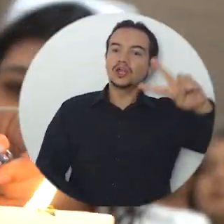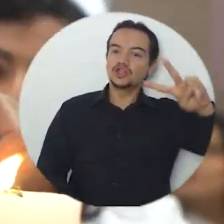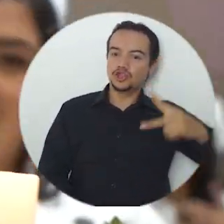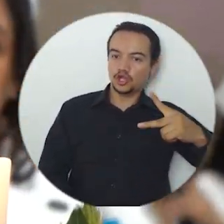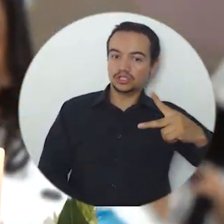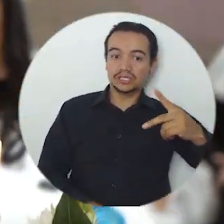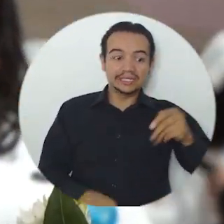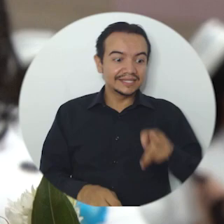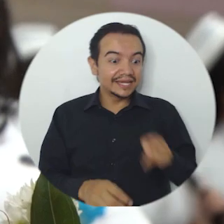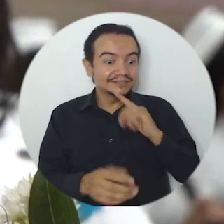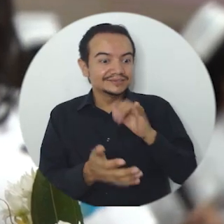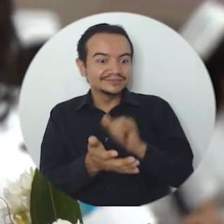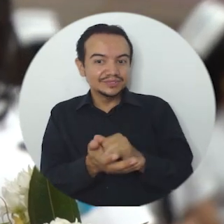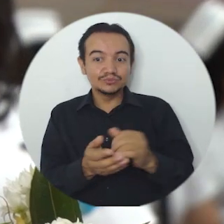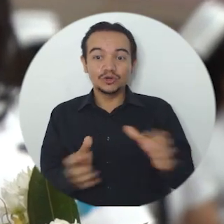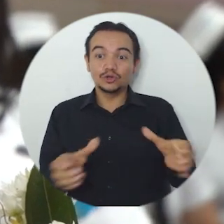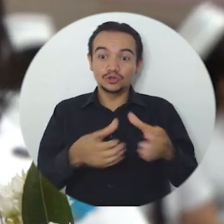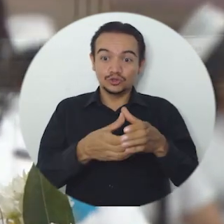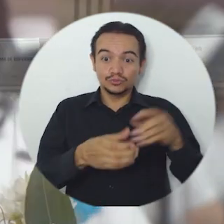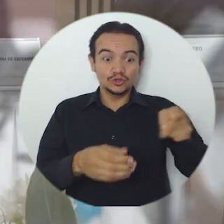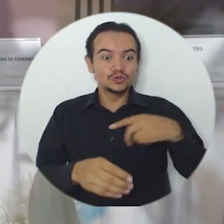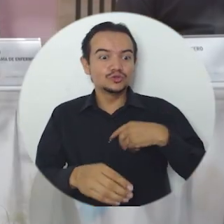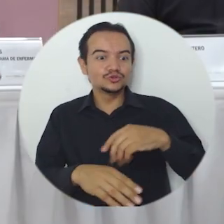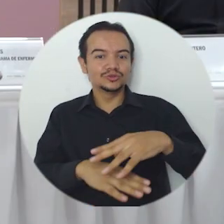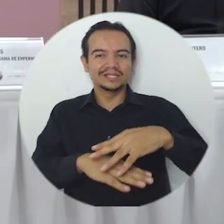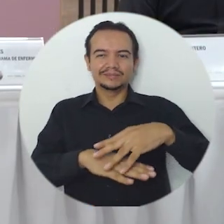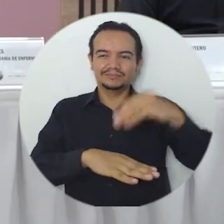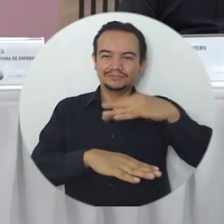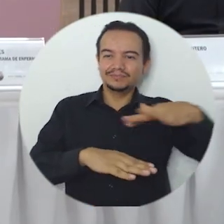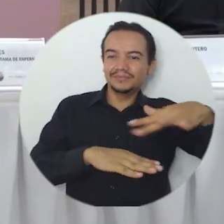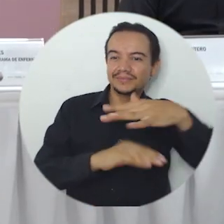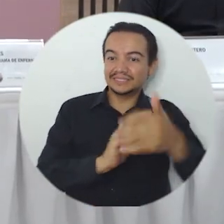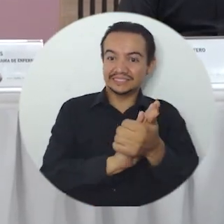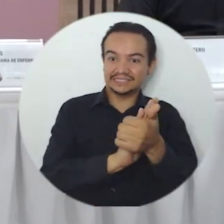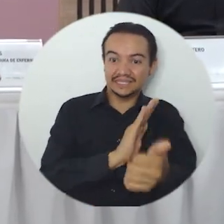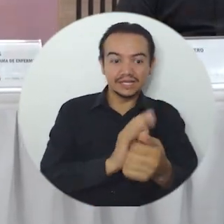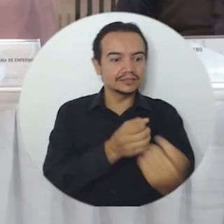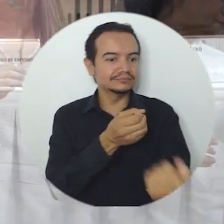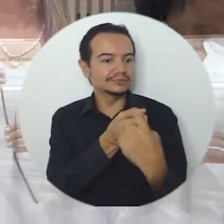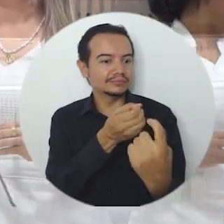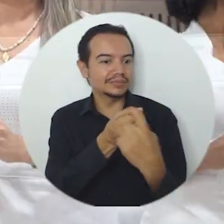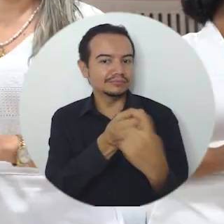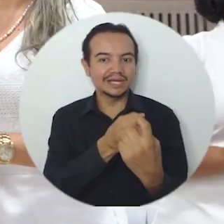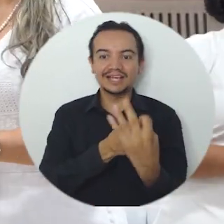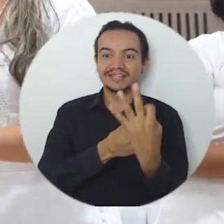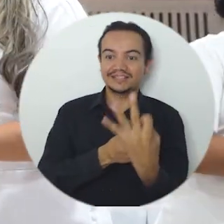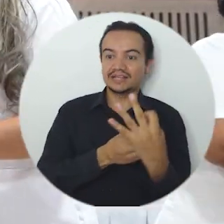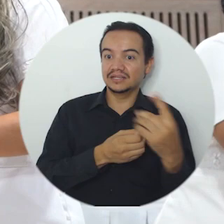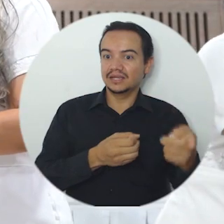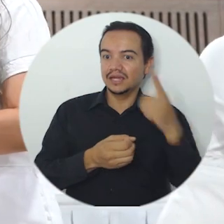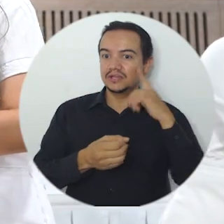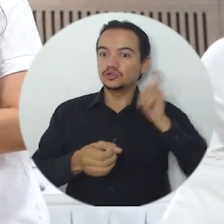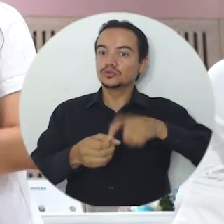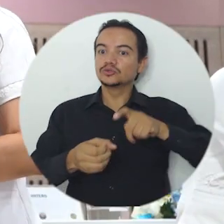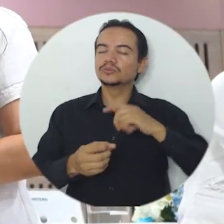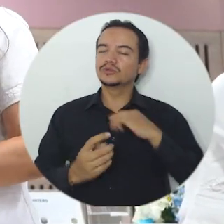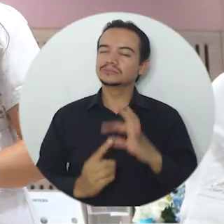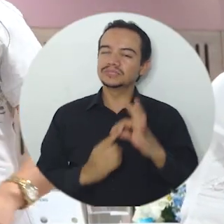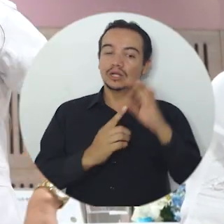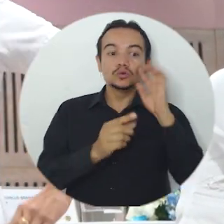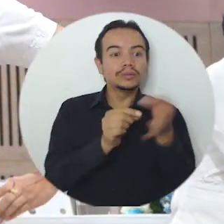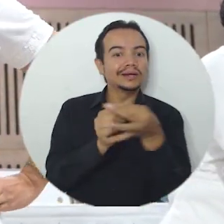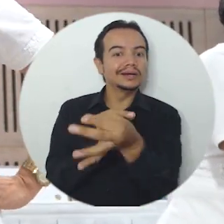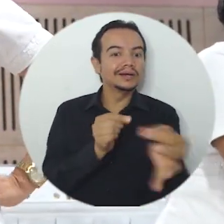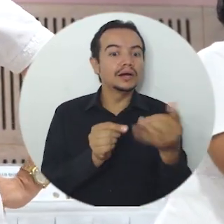la presencia de tres jóvenes beneficiarias de la Estrategia de Gratuidad Talento Magdalena, que accedieron a la educación superior con cupo especial por